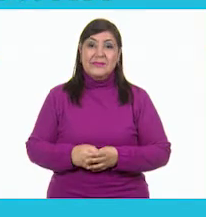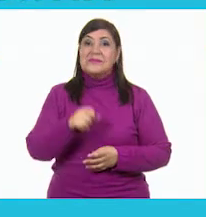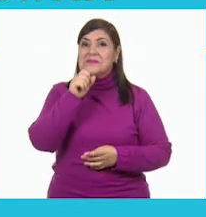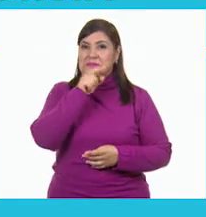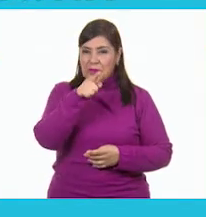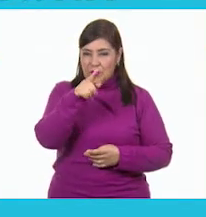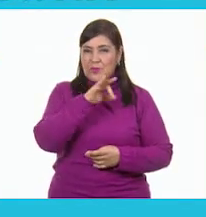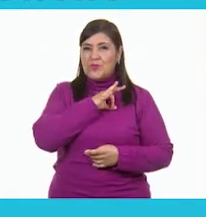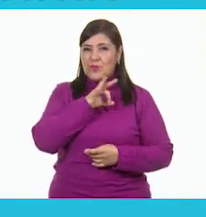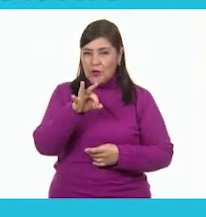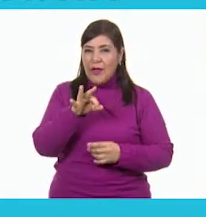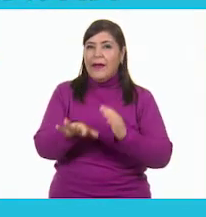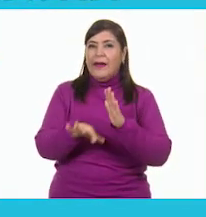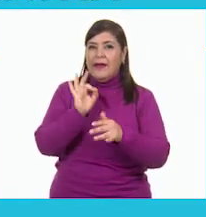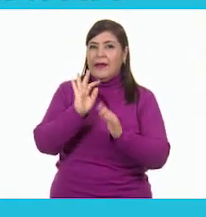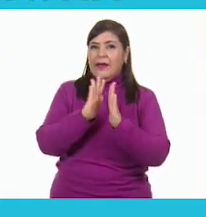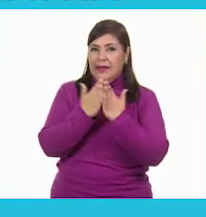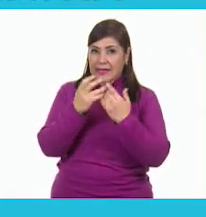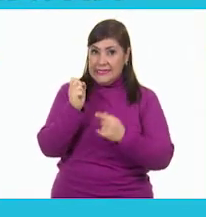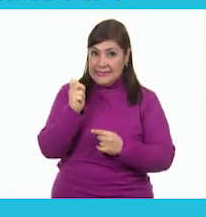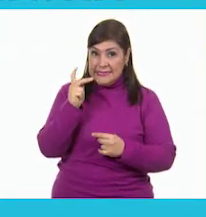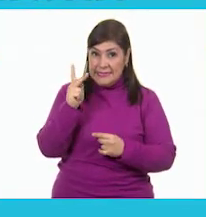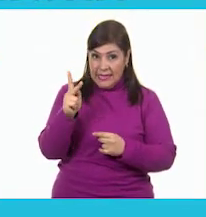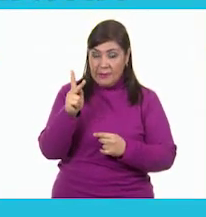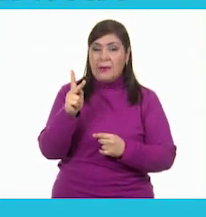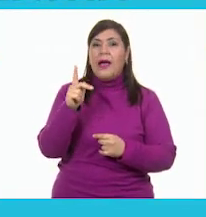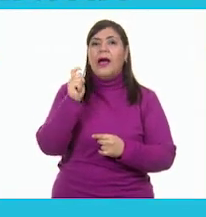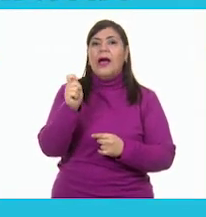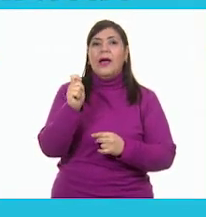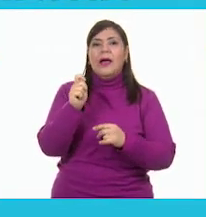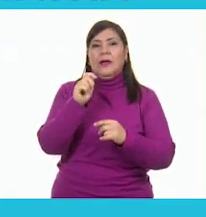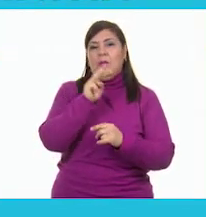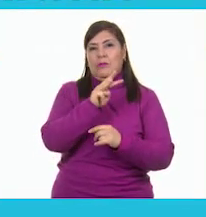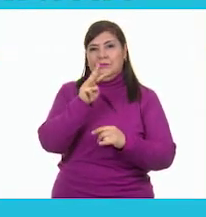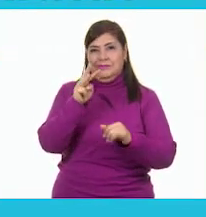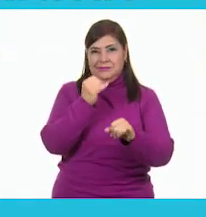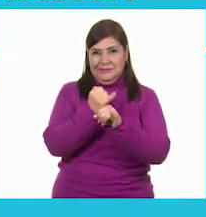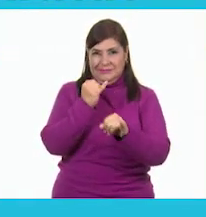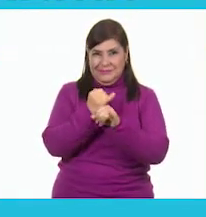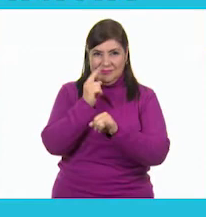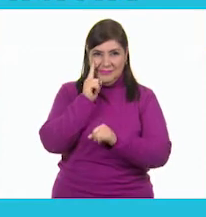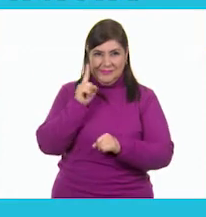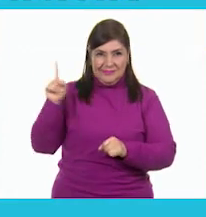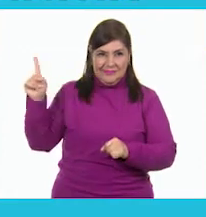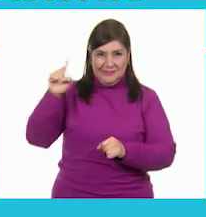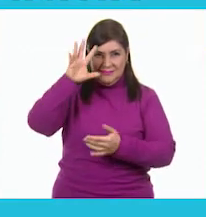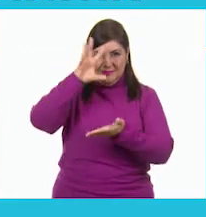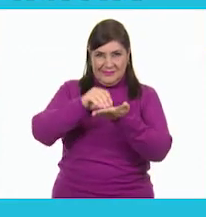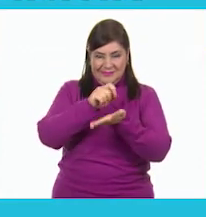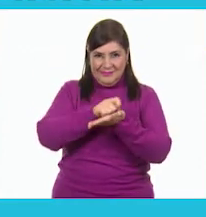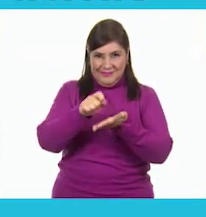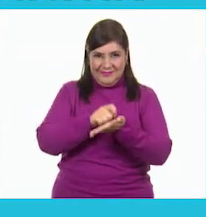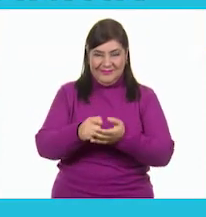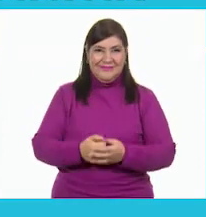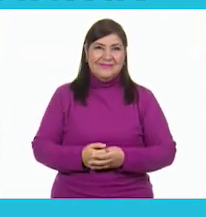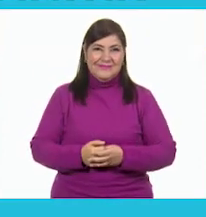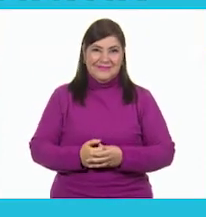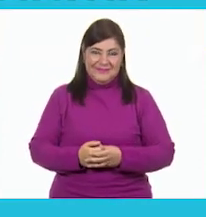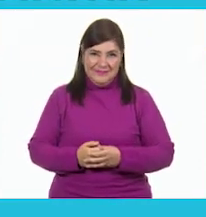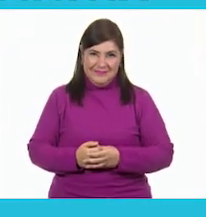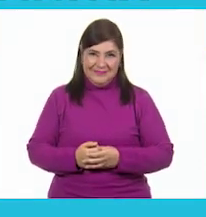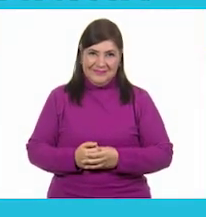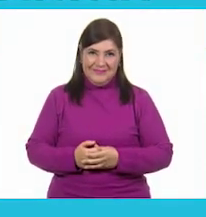También puedes encontrar los libros de texto. En la página. Conaliteg. www.aliteg.gov